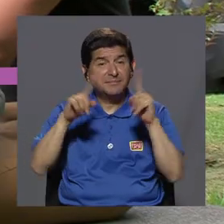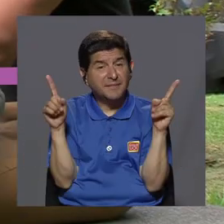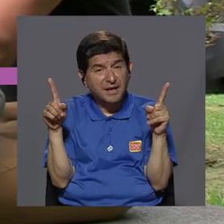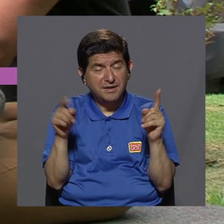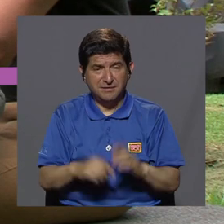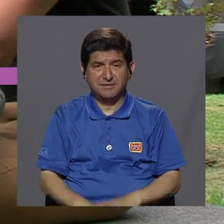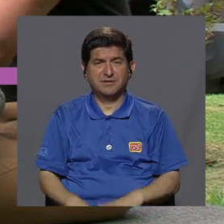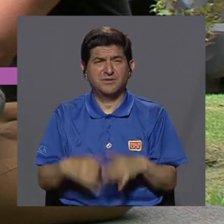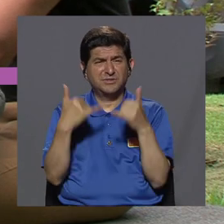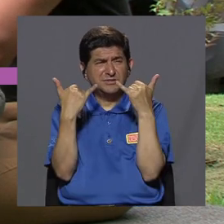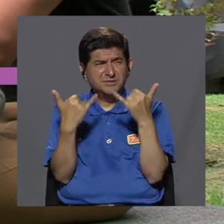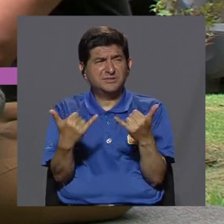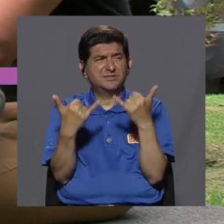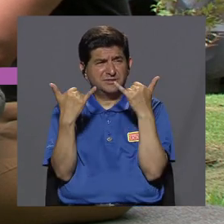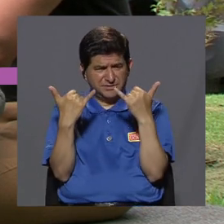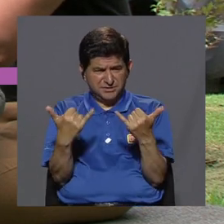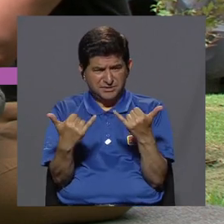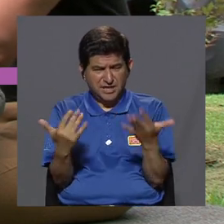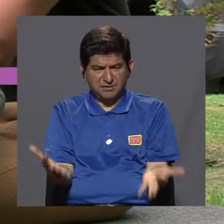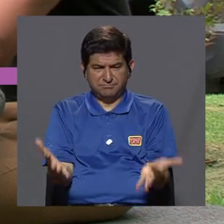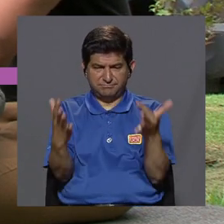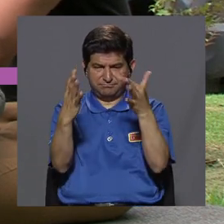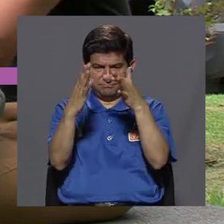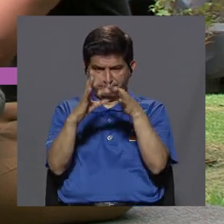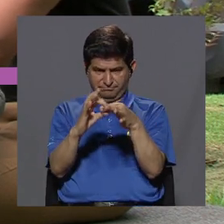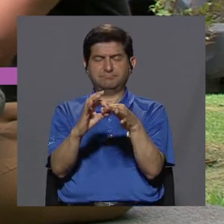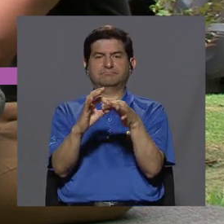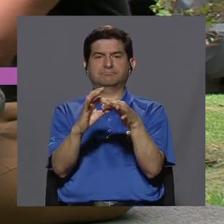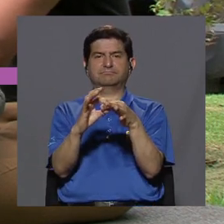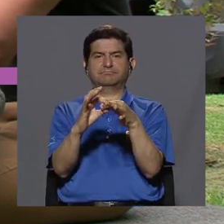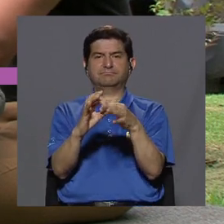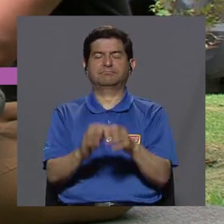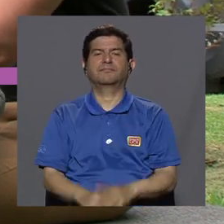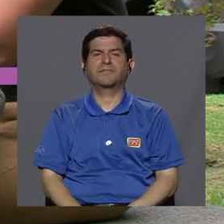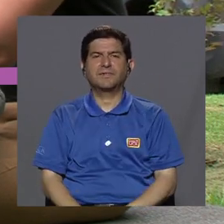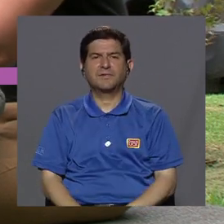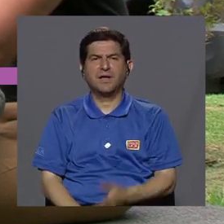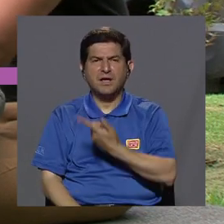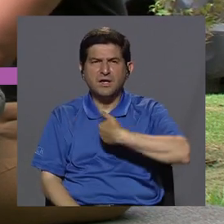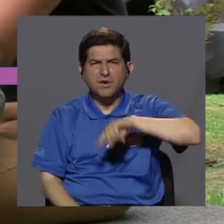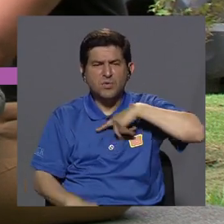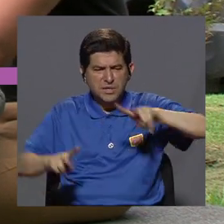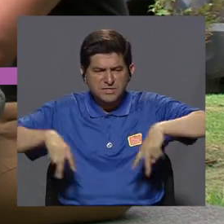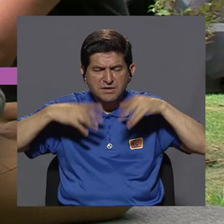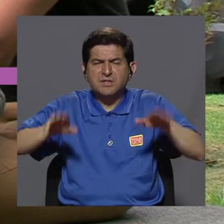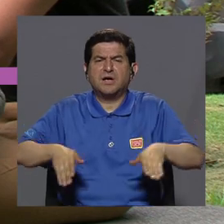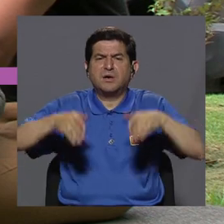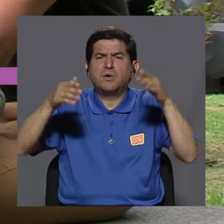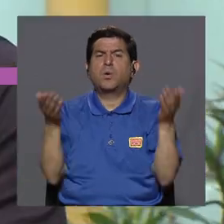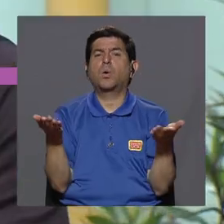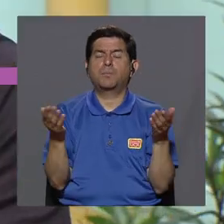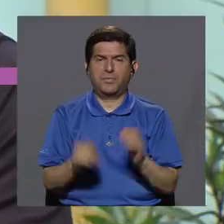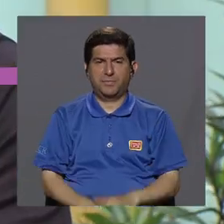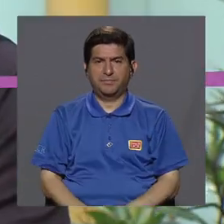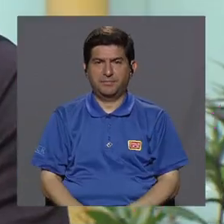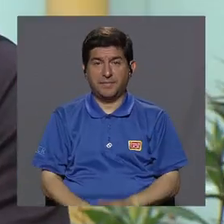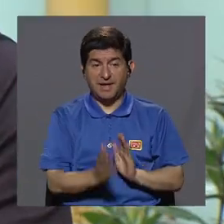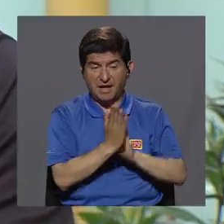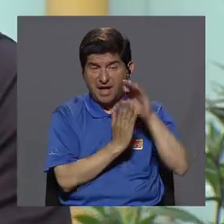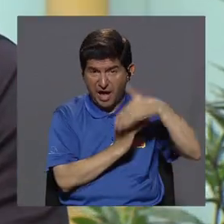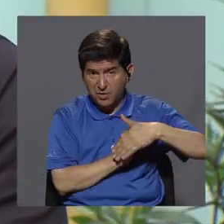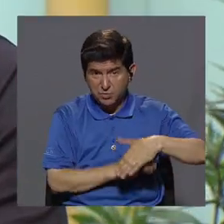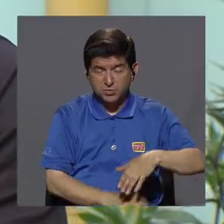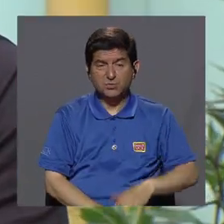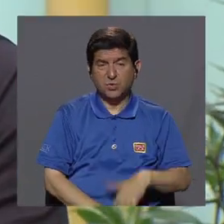embargo, ya se están relacionando cómo llevamos nuestra vida. Por ejemplo, el exceso